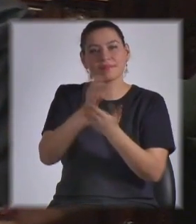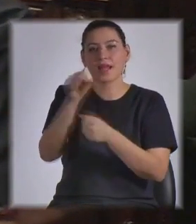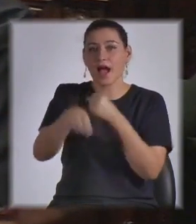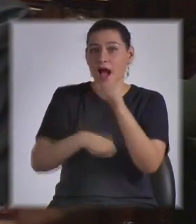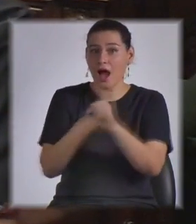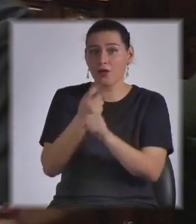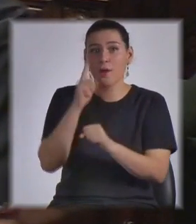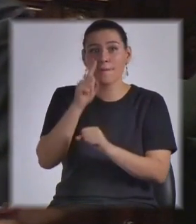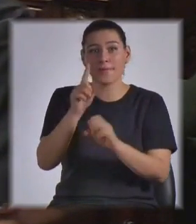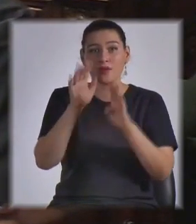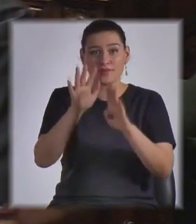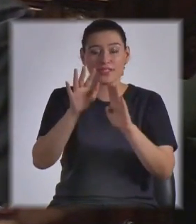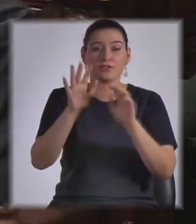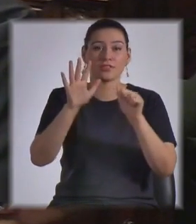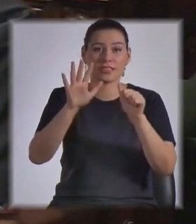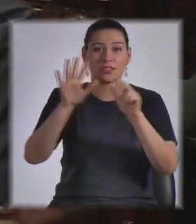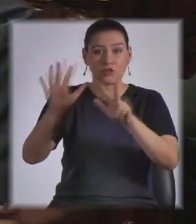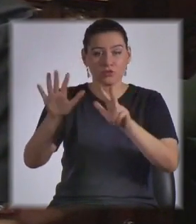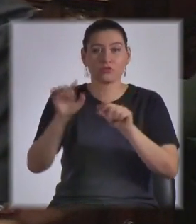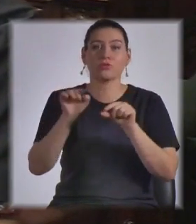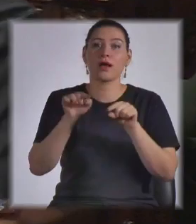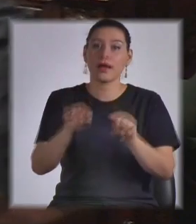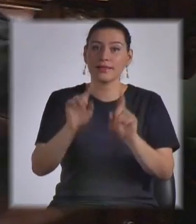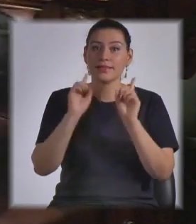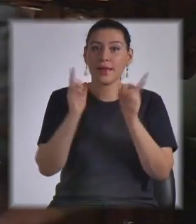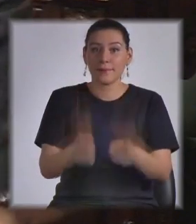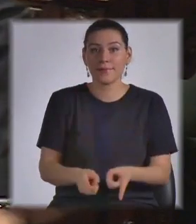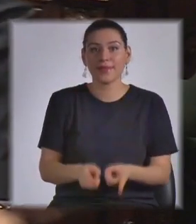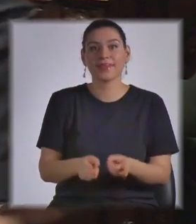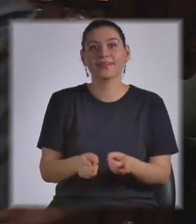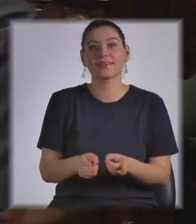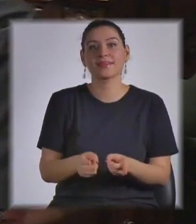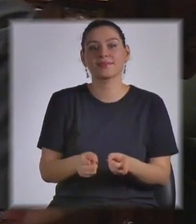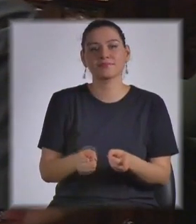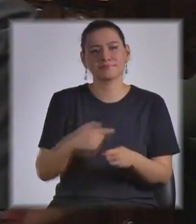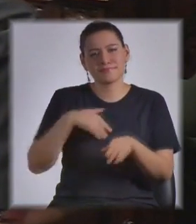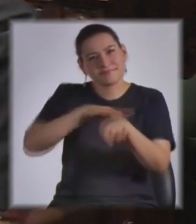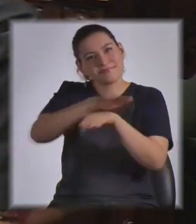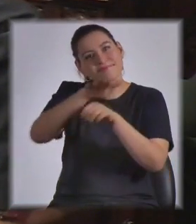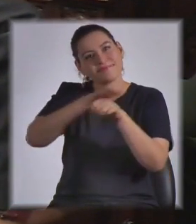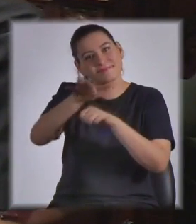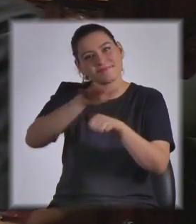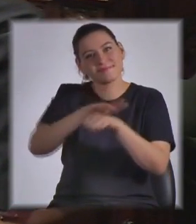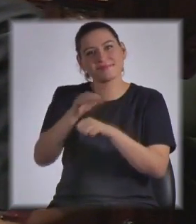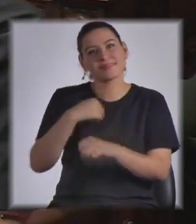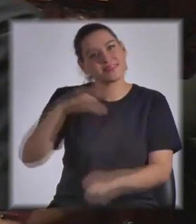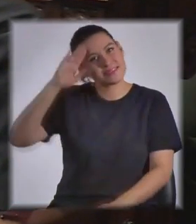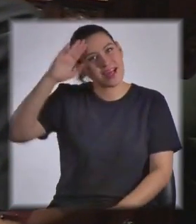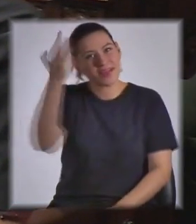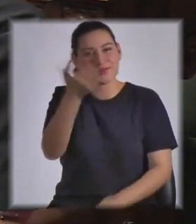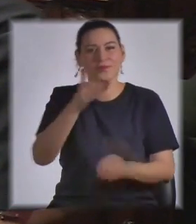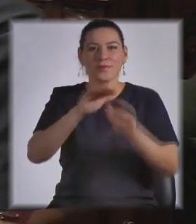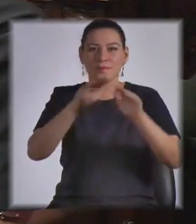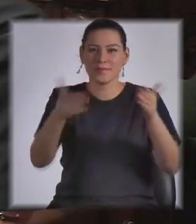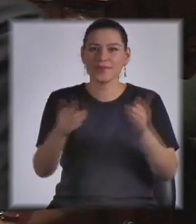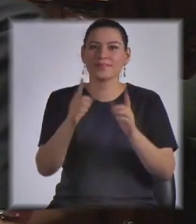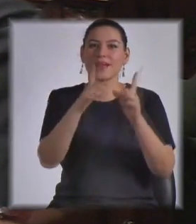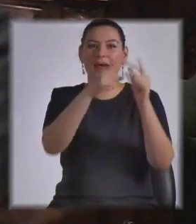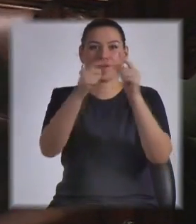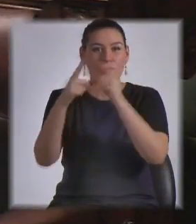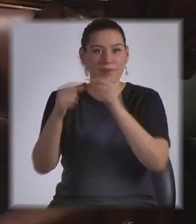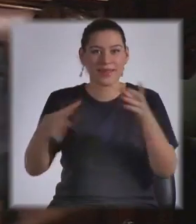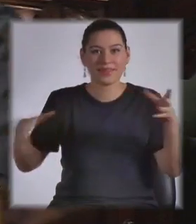1968 y bueno, también mandar las felicitaciones y el saludo a la Mesa Intercooperativa de Florida